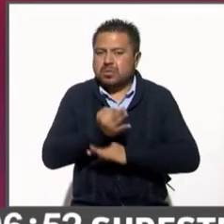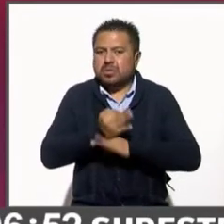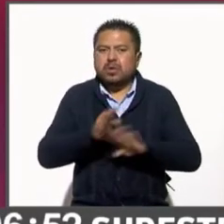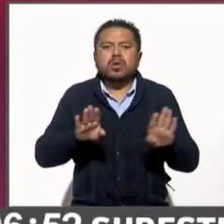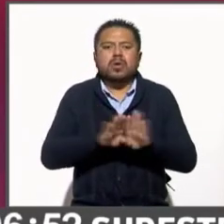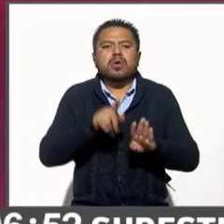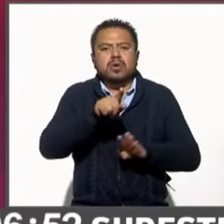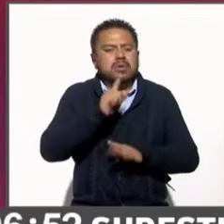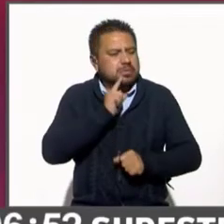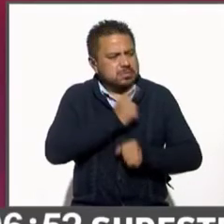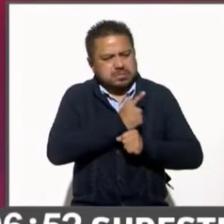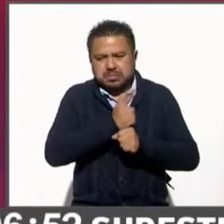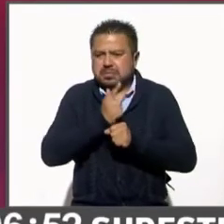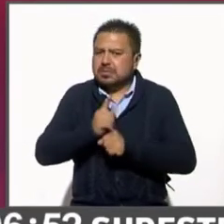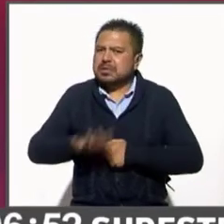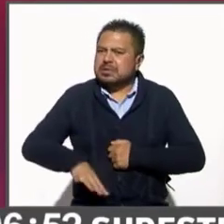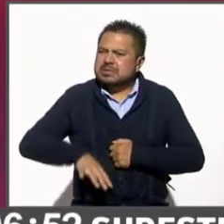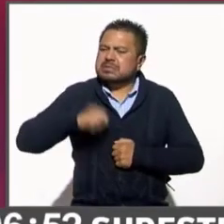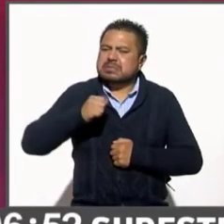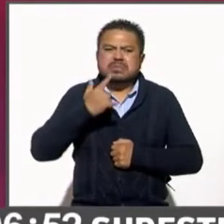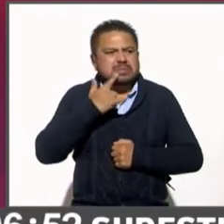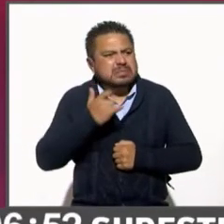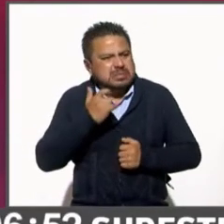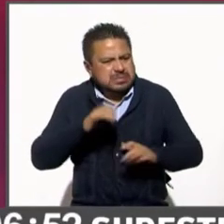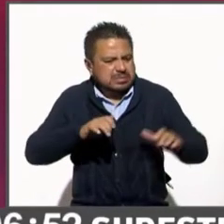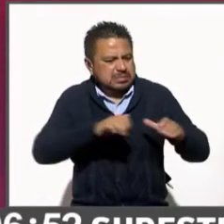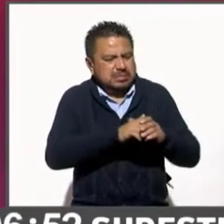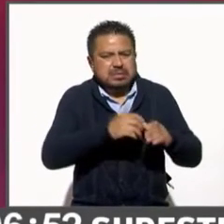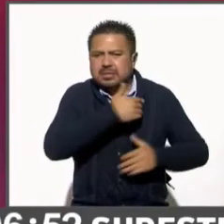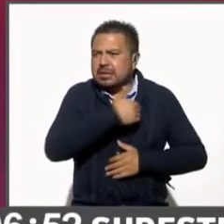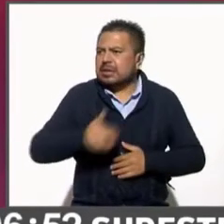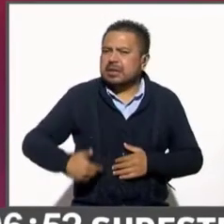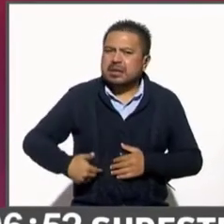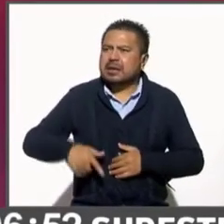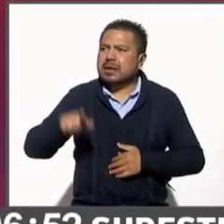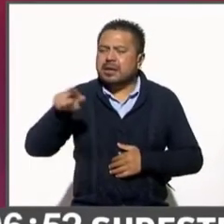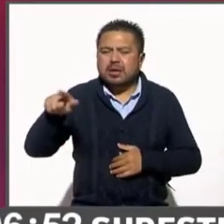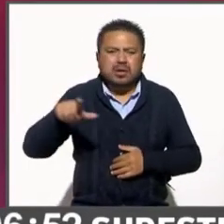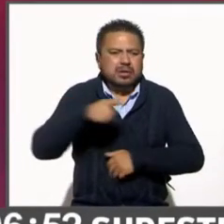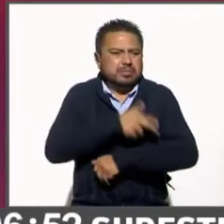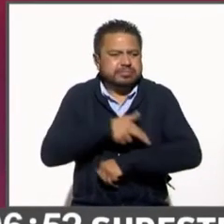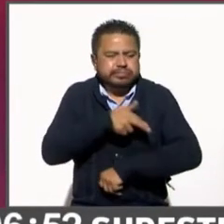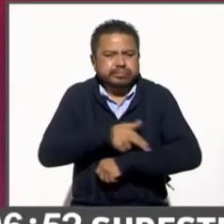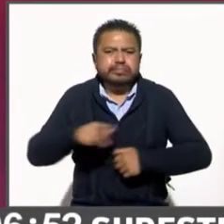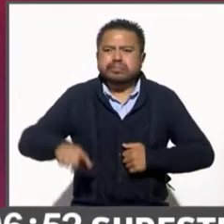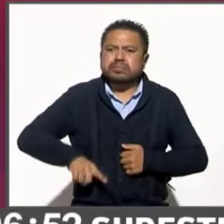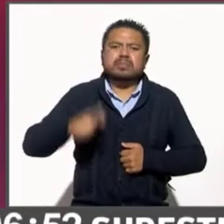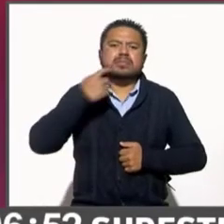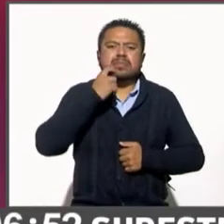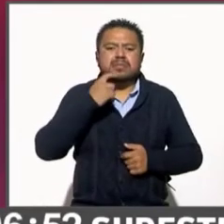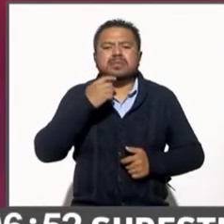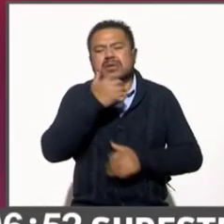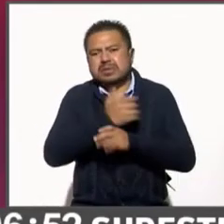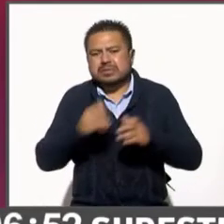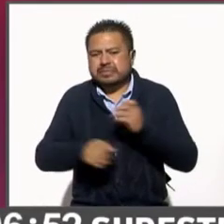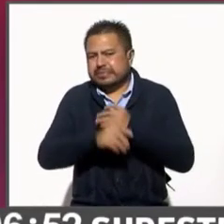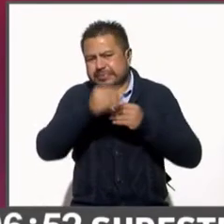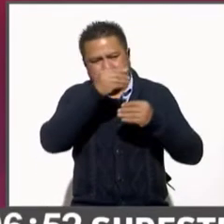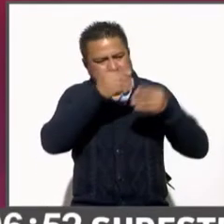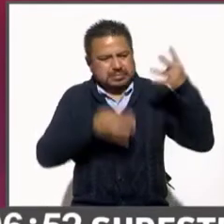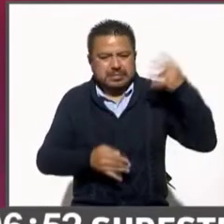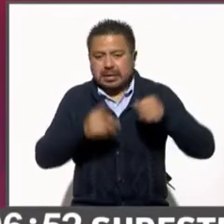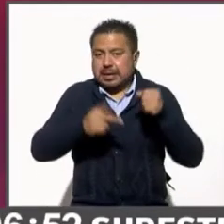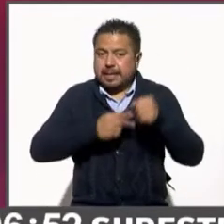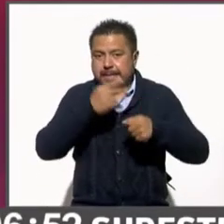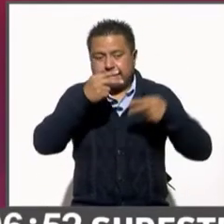desempeño del gobierno del presidente López Obrador o Andrés Manuel López Obrador en los siguientes aspectos. Los dos primeros es